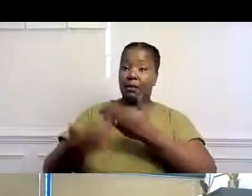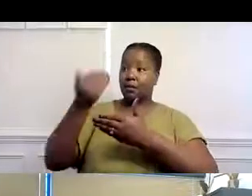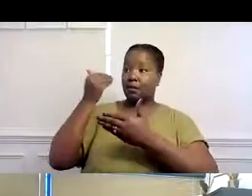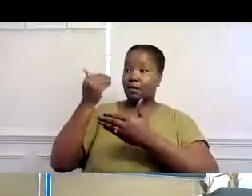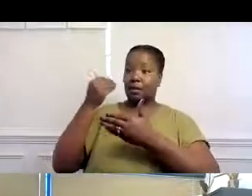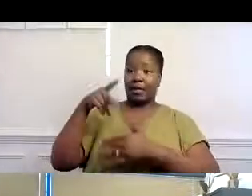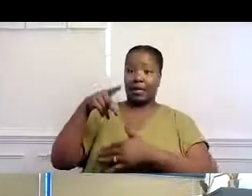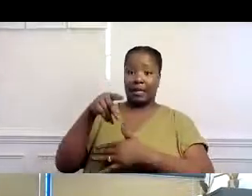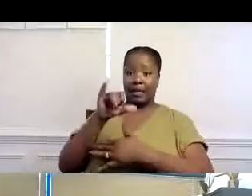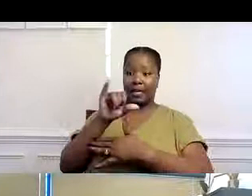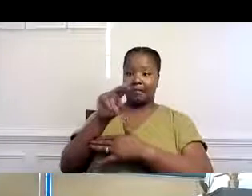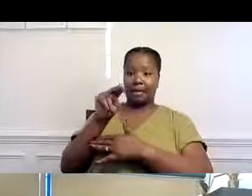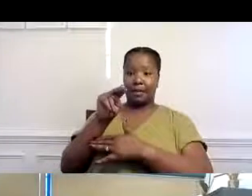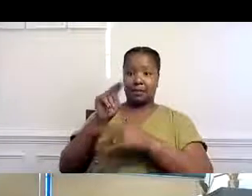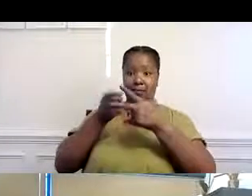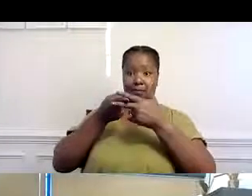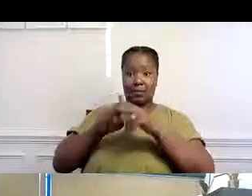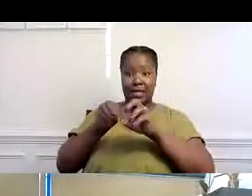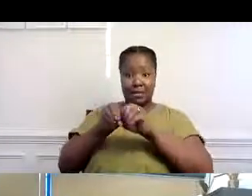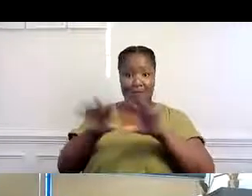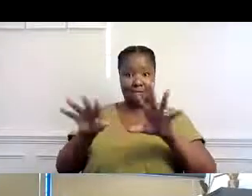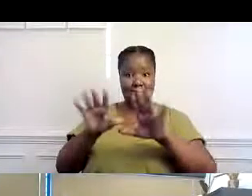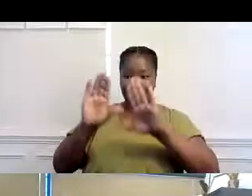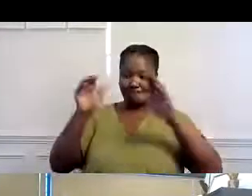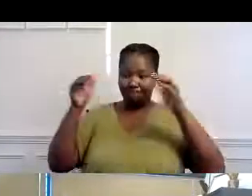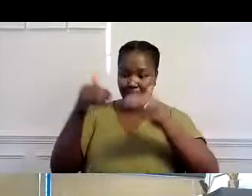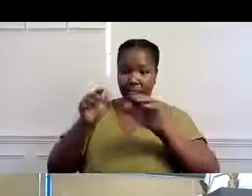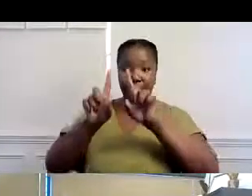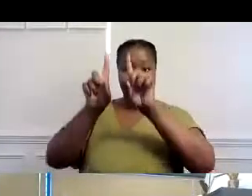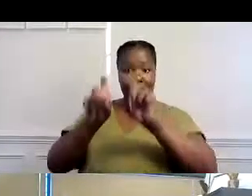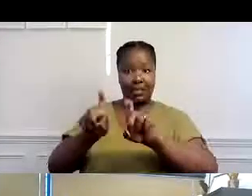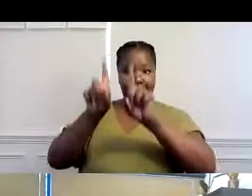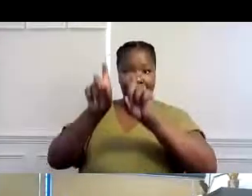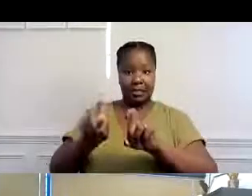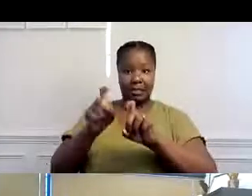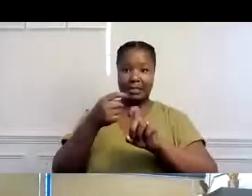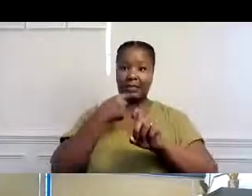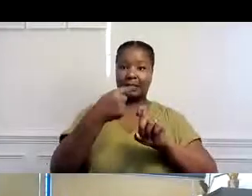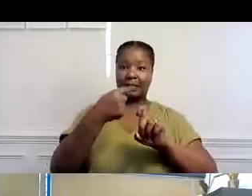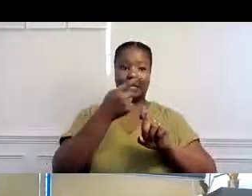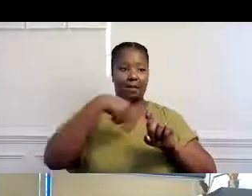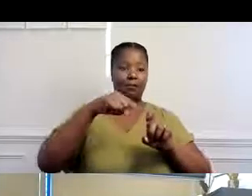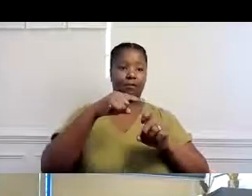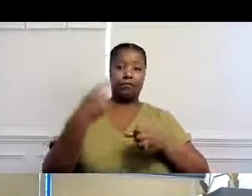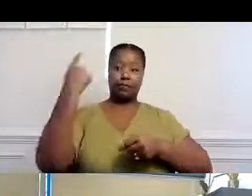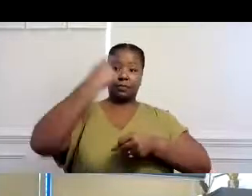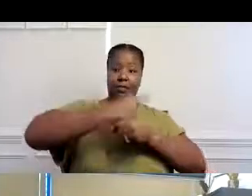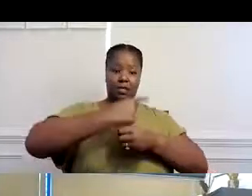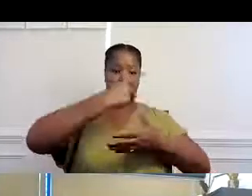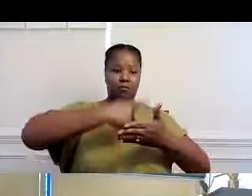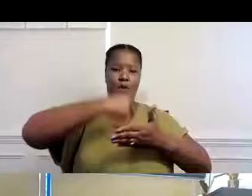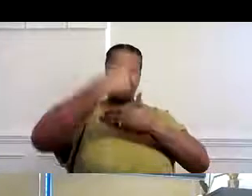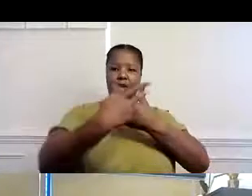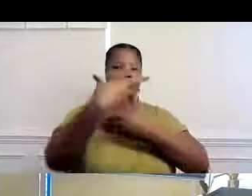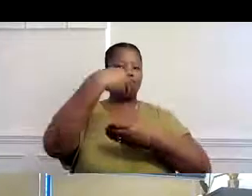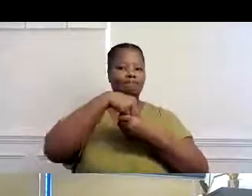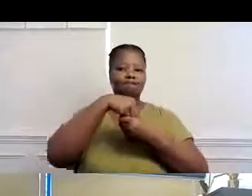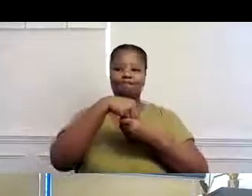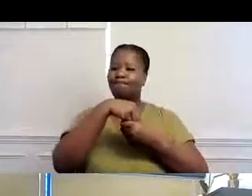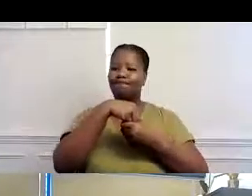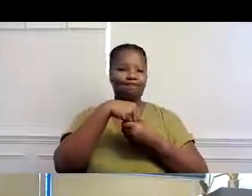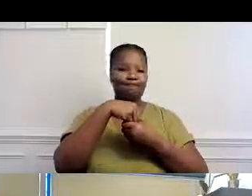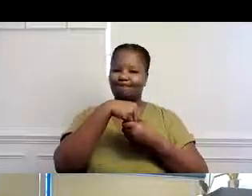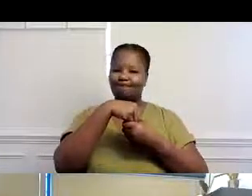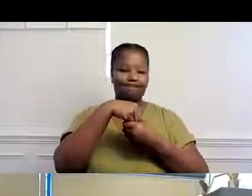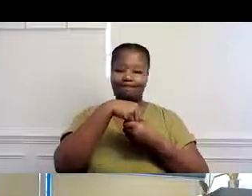es pruebas de COVID-19. Y sí, voy a ser bien clara. Cuando salió el PIN con respecto a estos